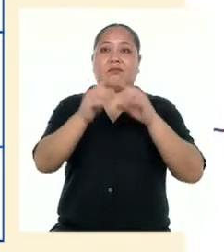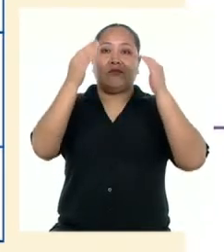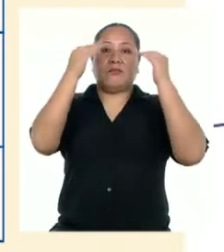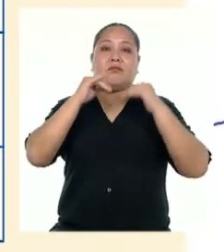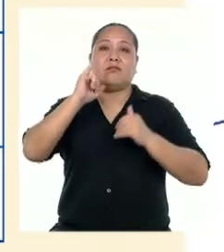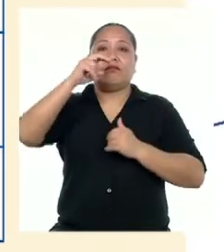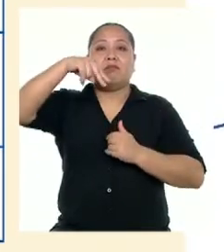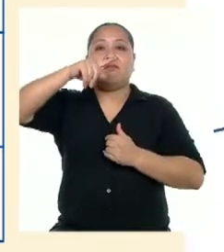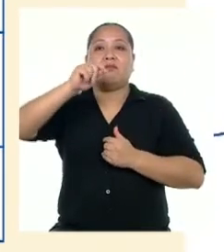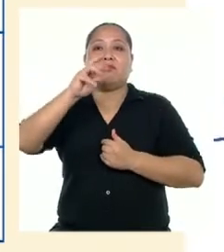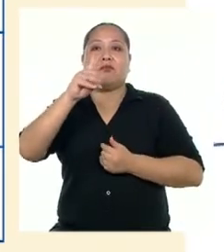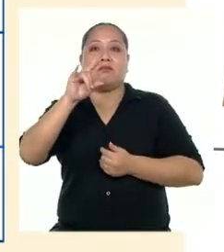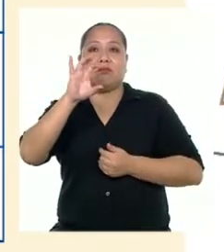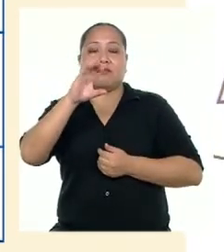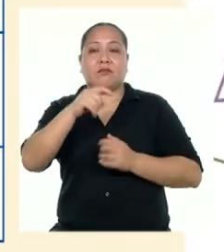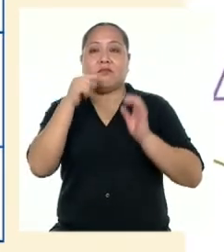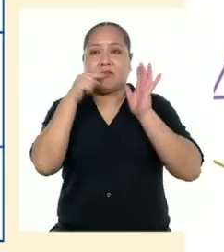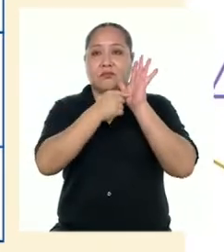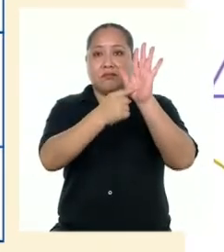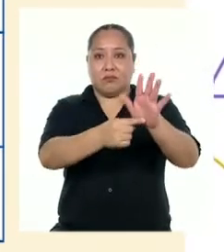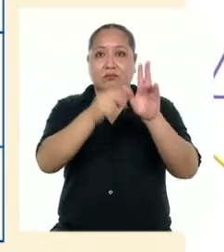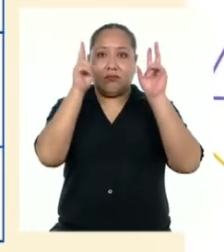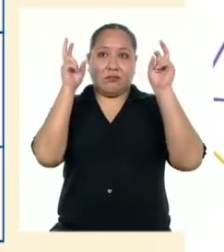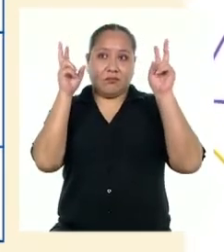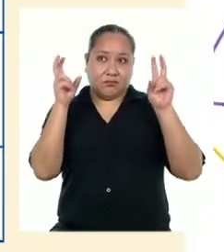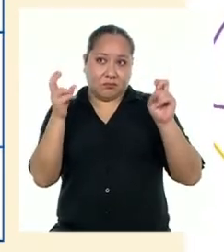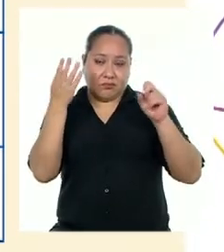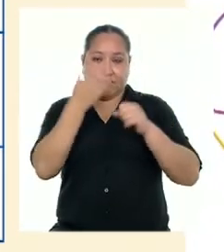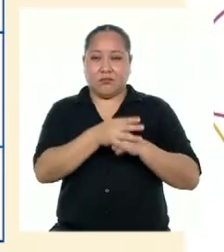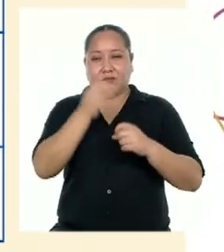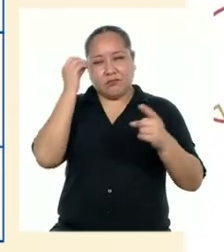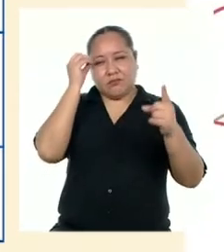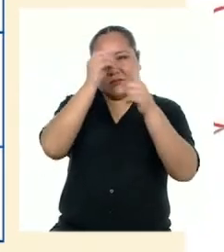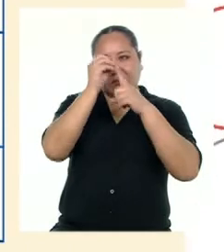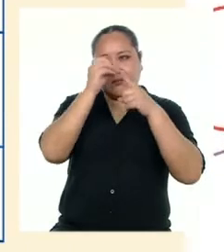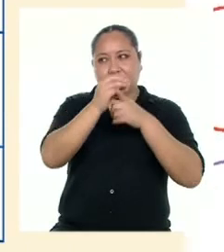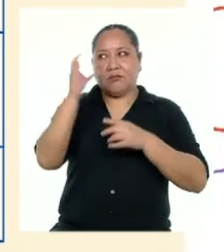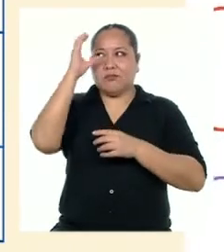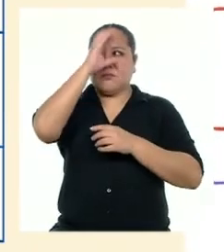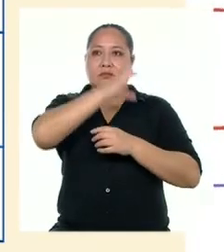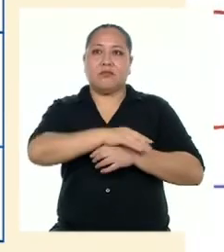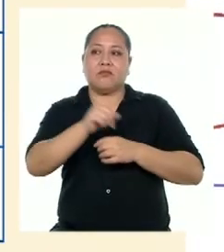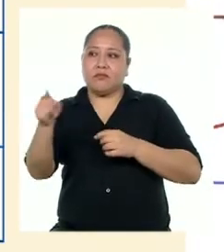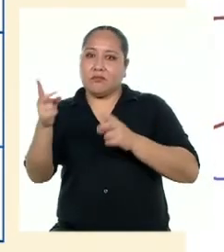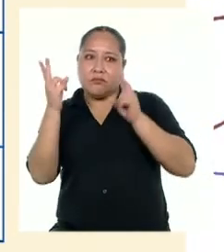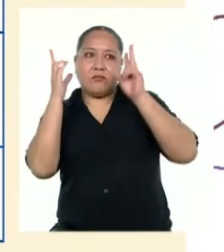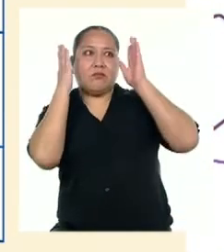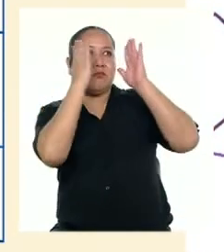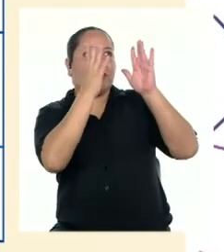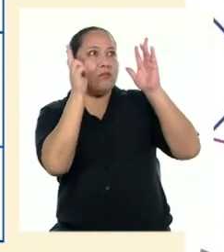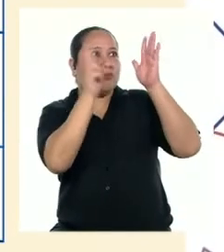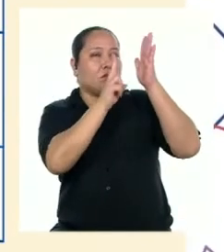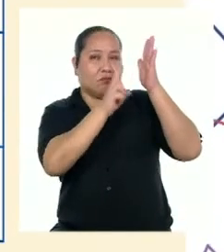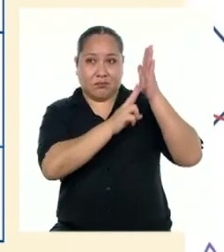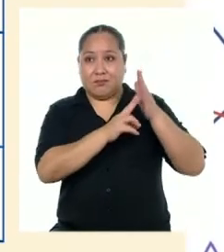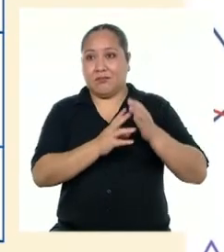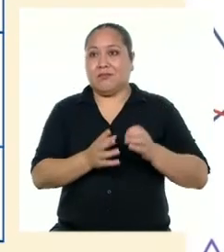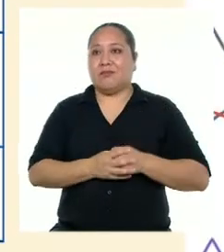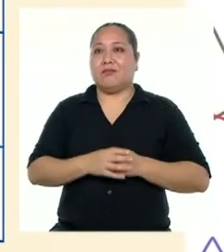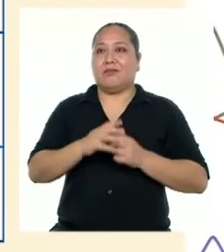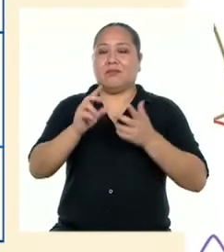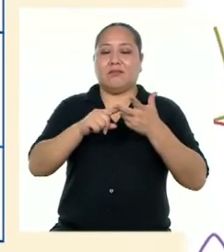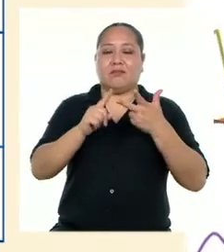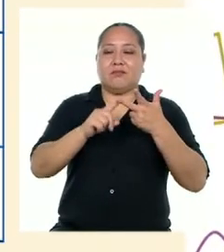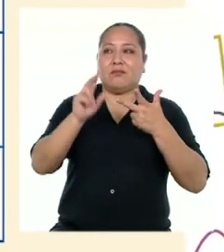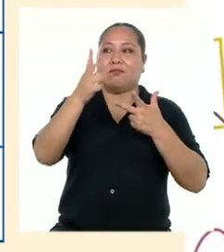introducción en la que presentamos el propósito del texto y buscamos la atención del lector. En